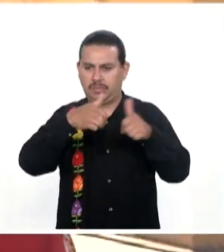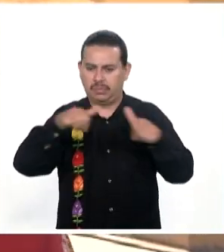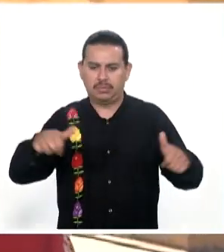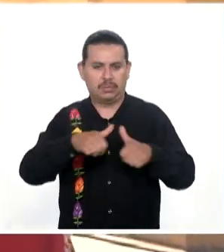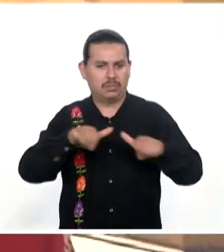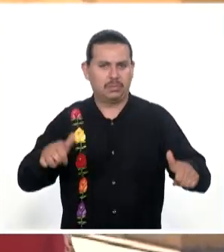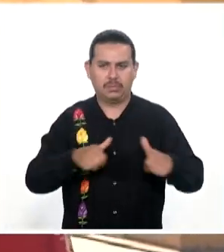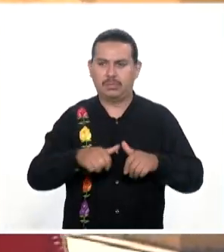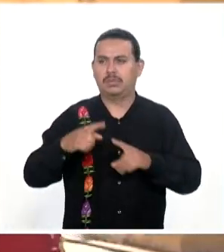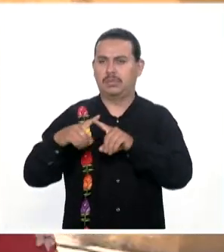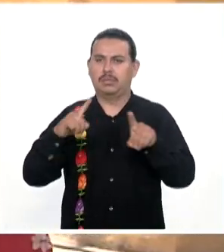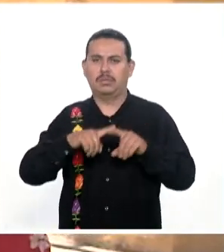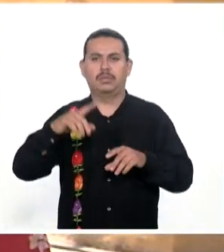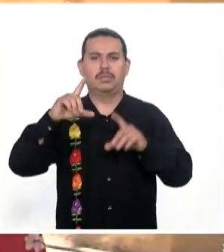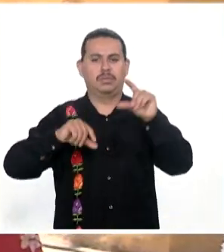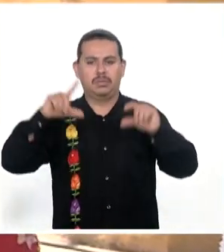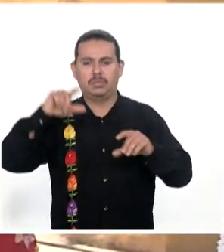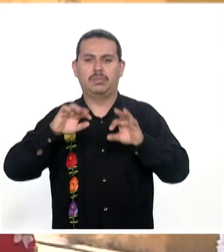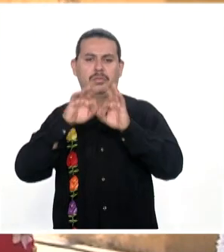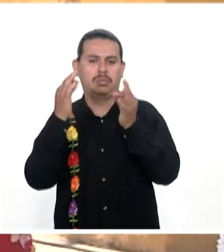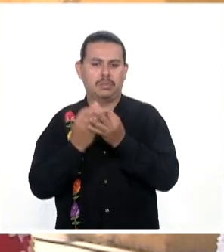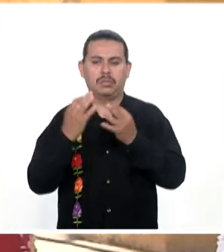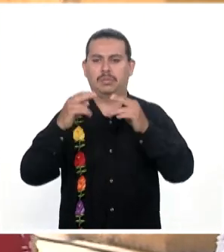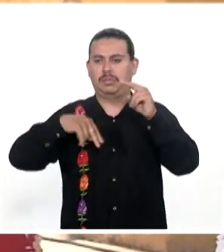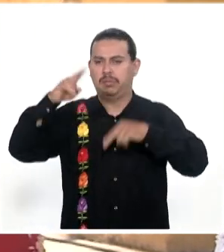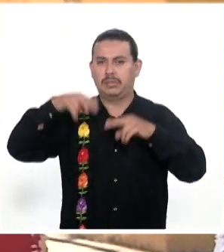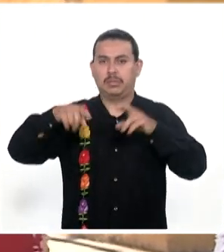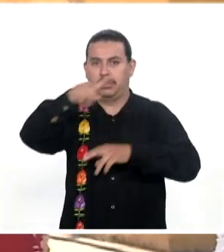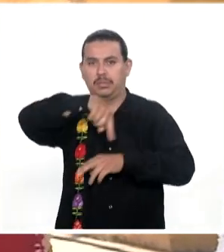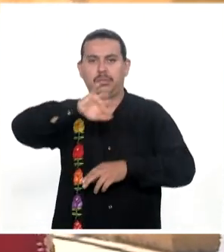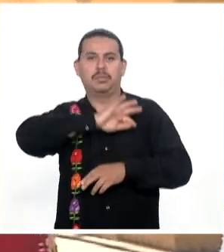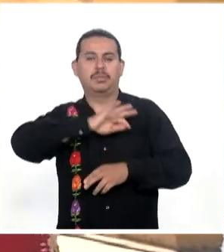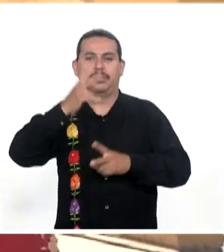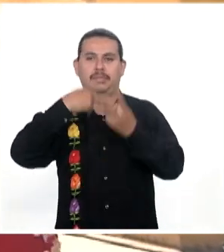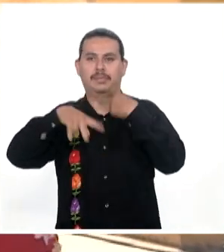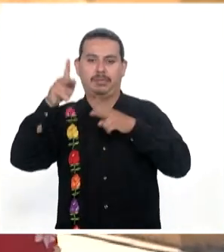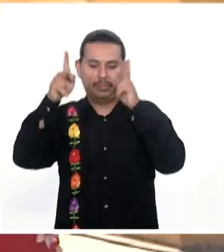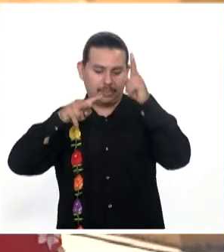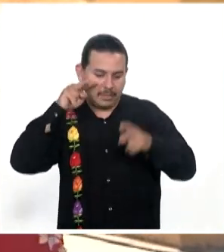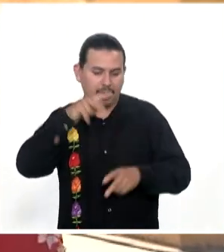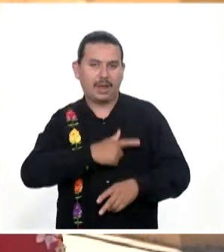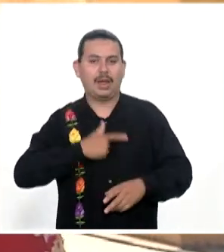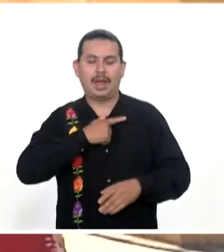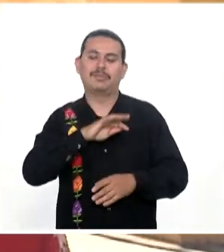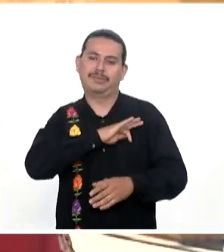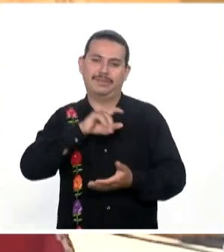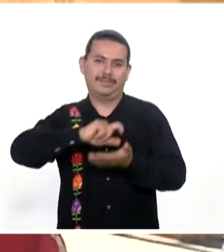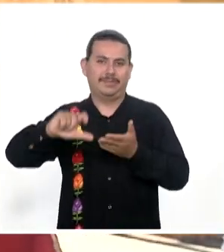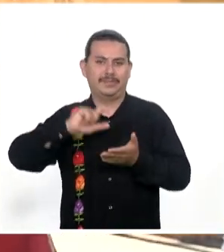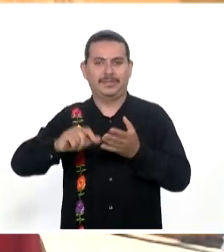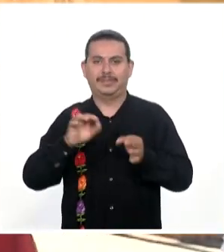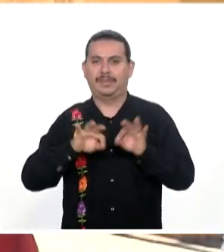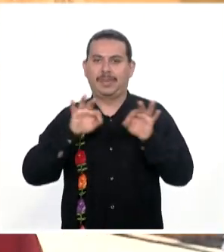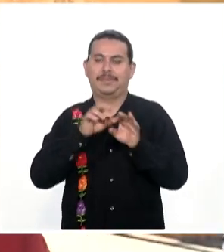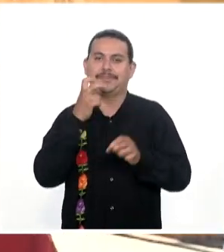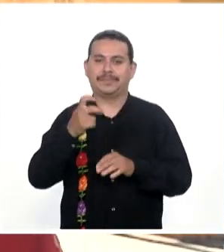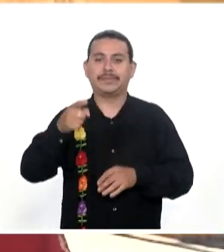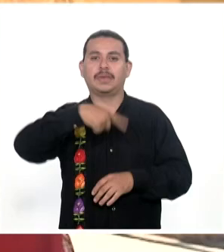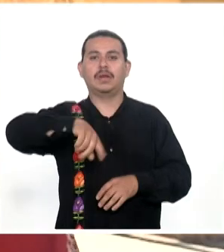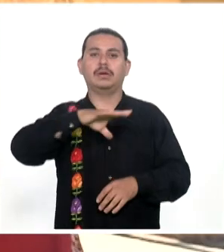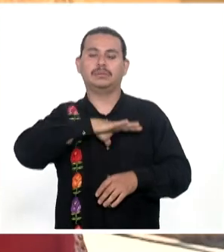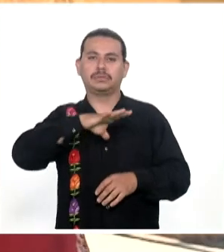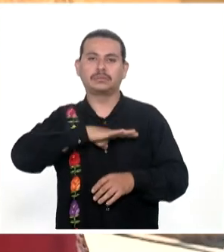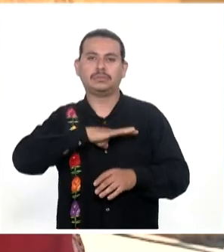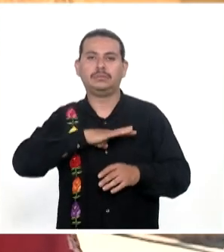diferentes tamaños, medidas para que ustedes como visitantes vengan preparados. Vamos a tener